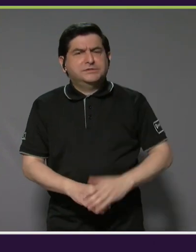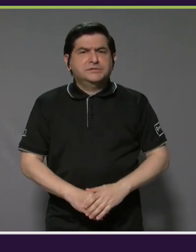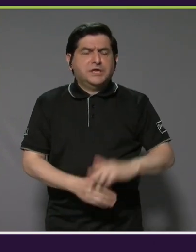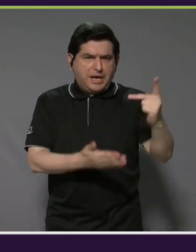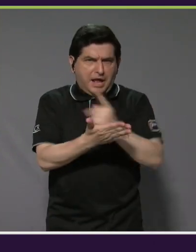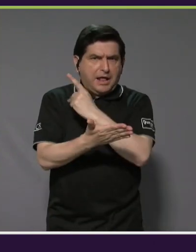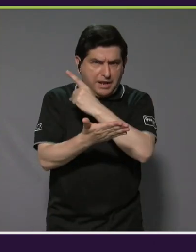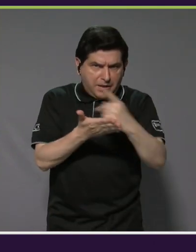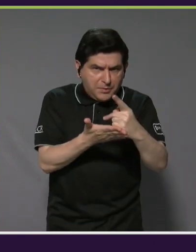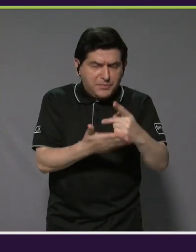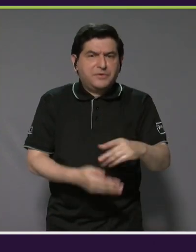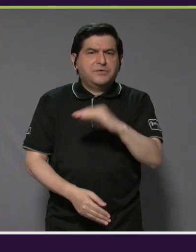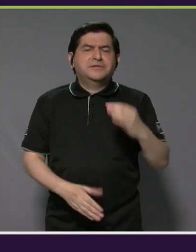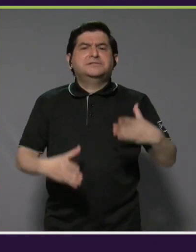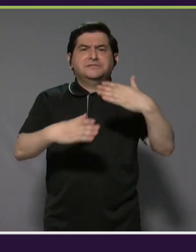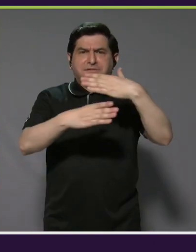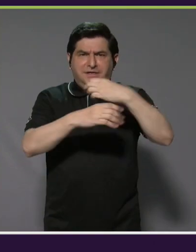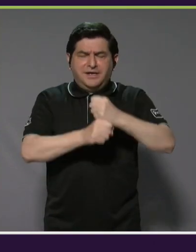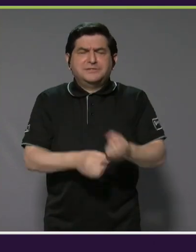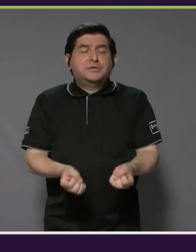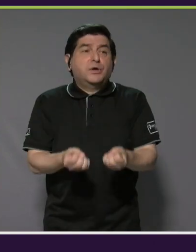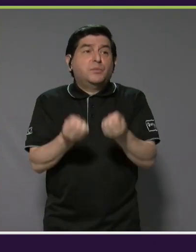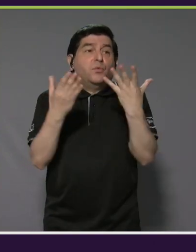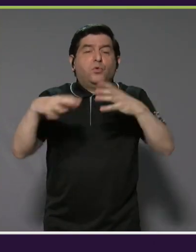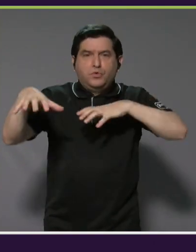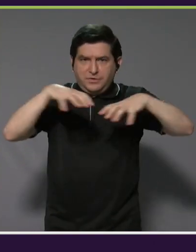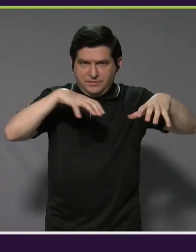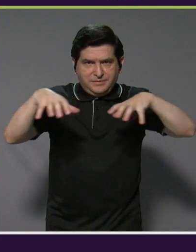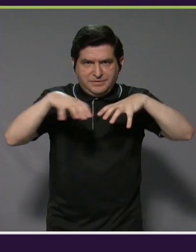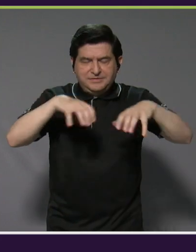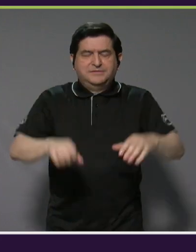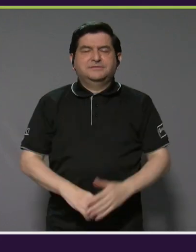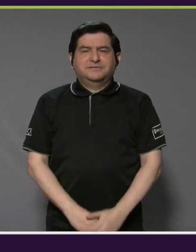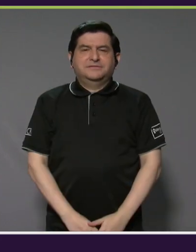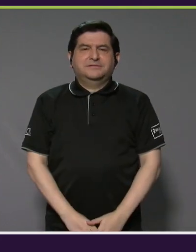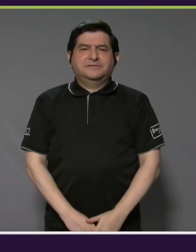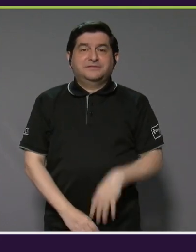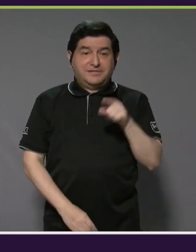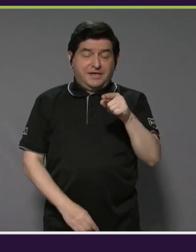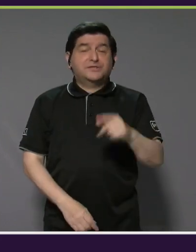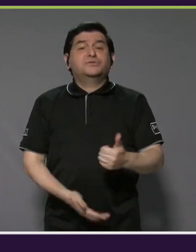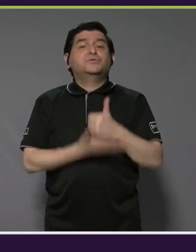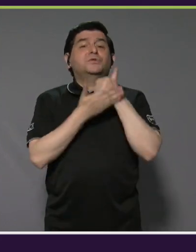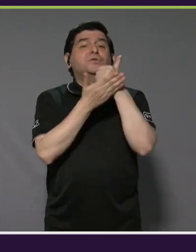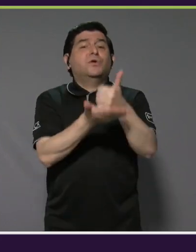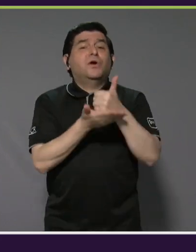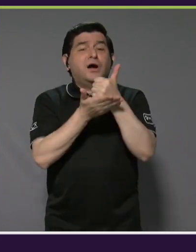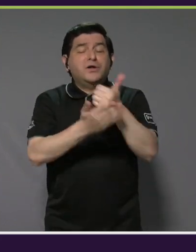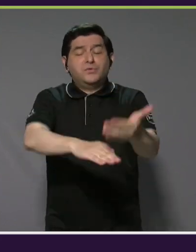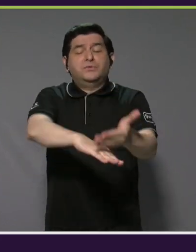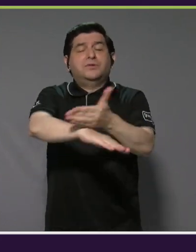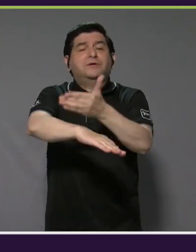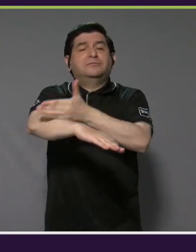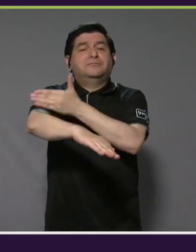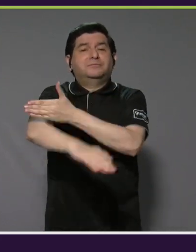provincia y realizar muchas más actividades, que esto lo que ayuda es más bien a crecer.